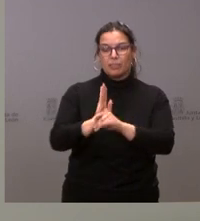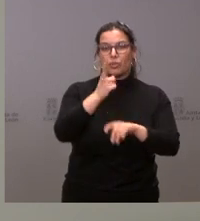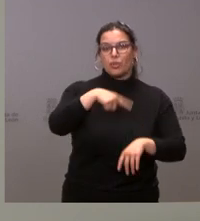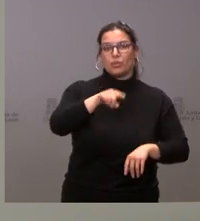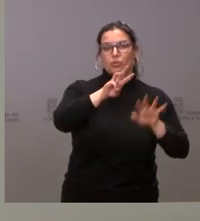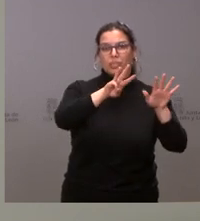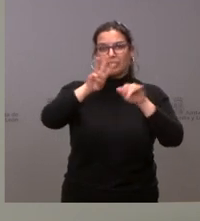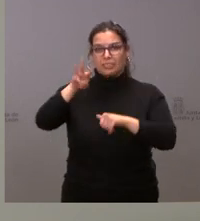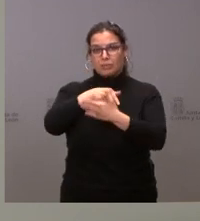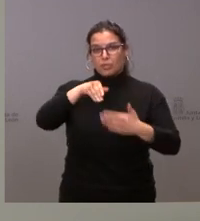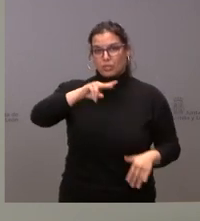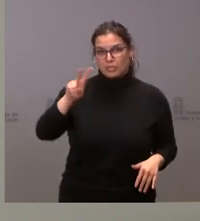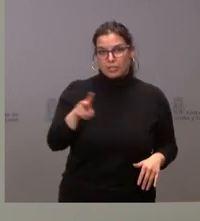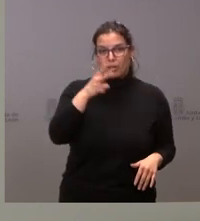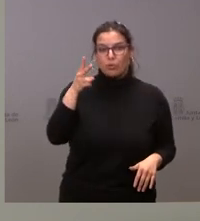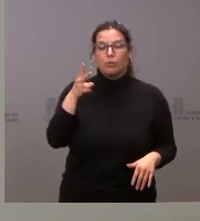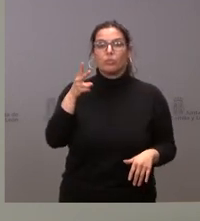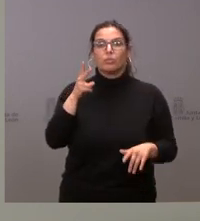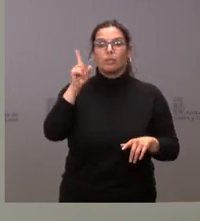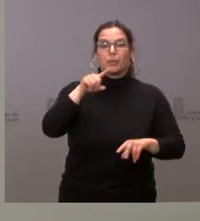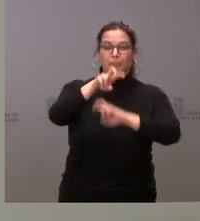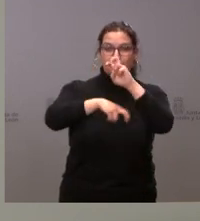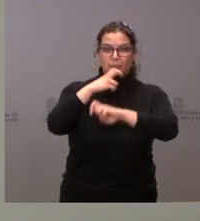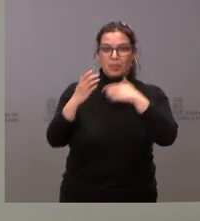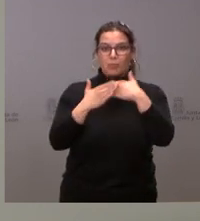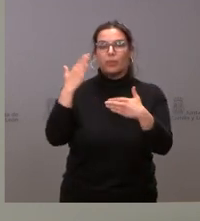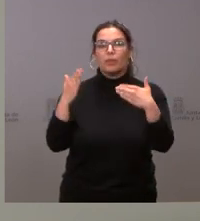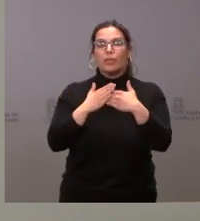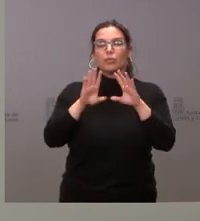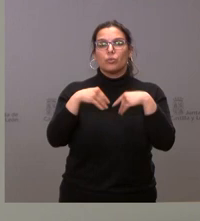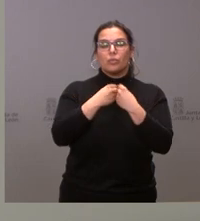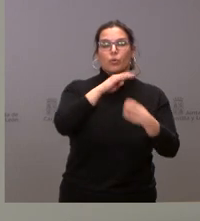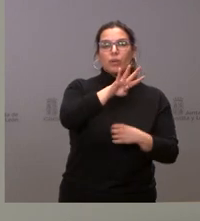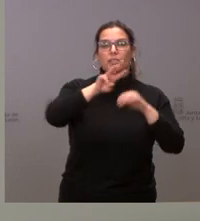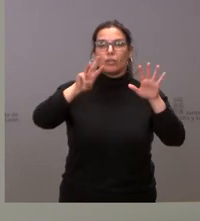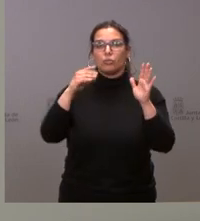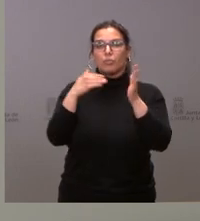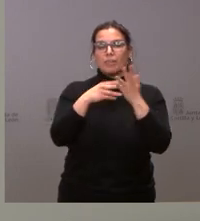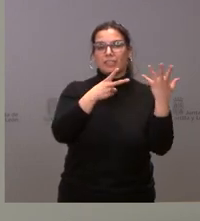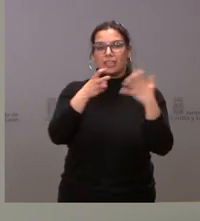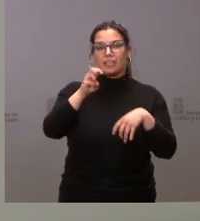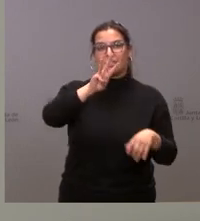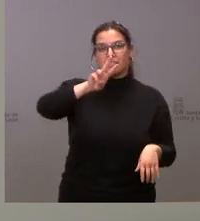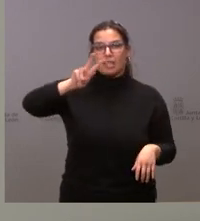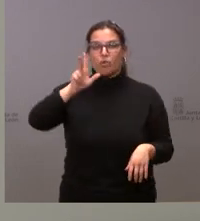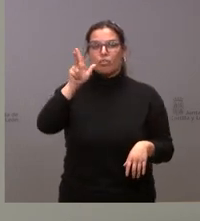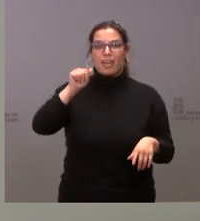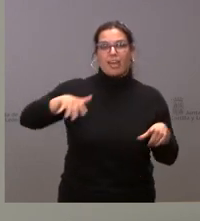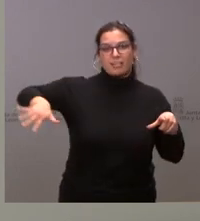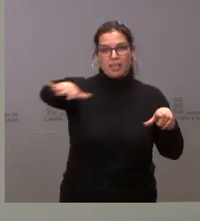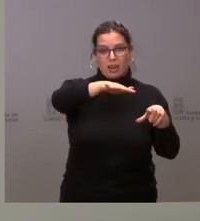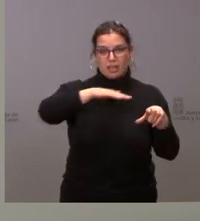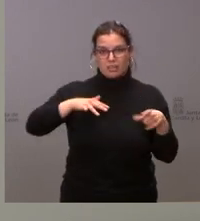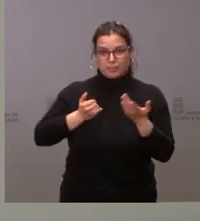millones de euros y la modernización de 48.732 hectáreas. En